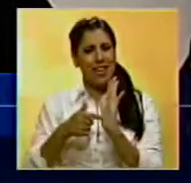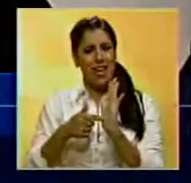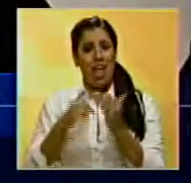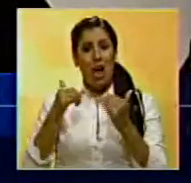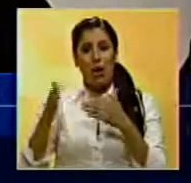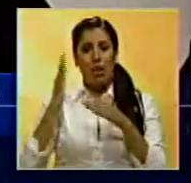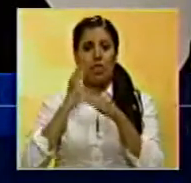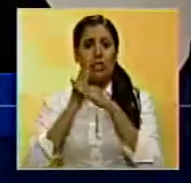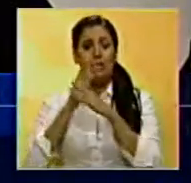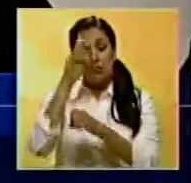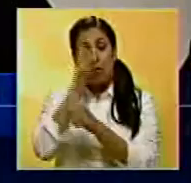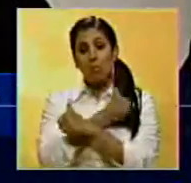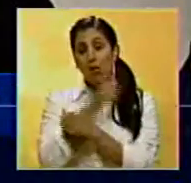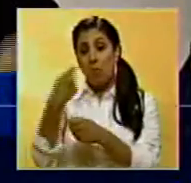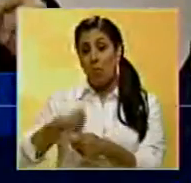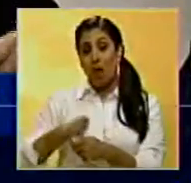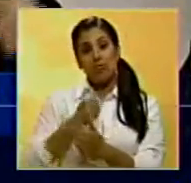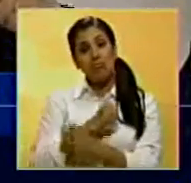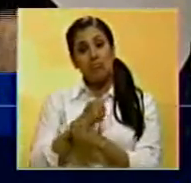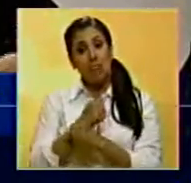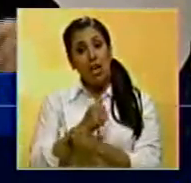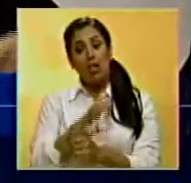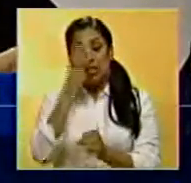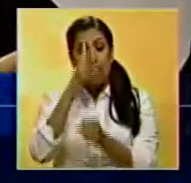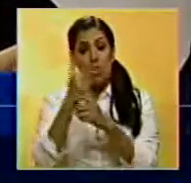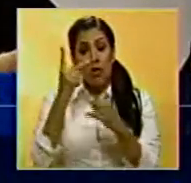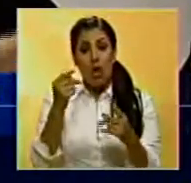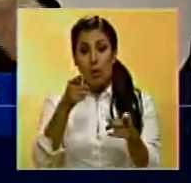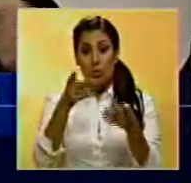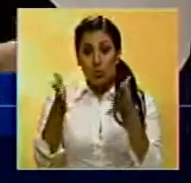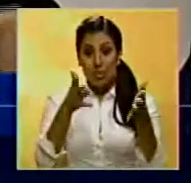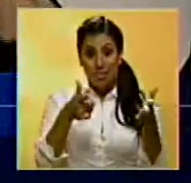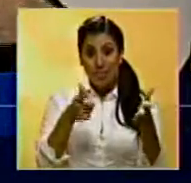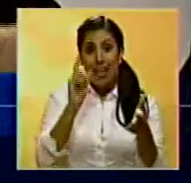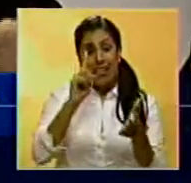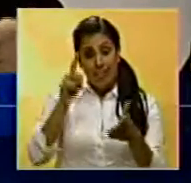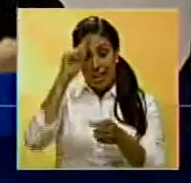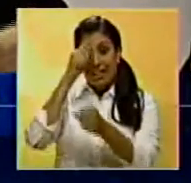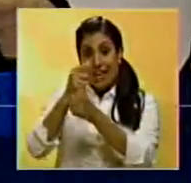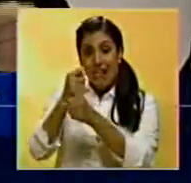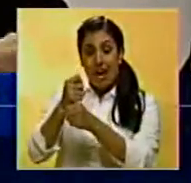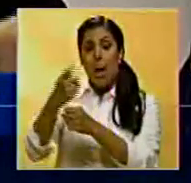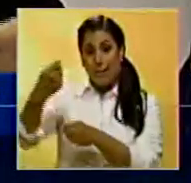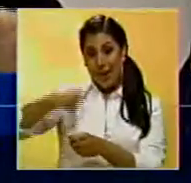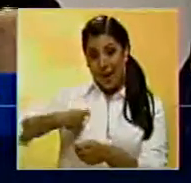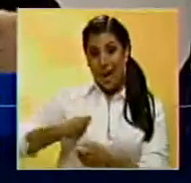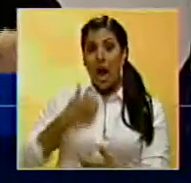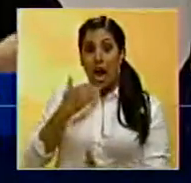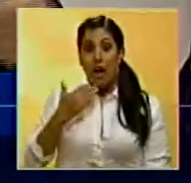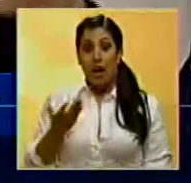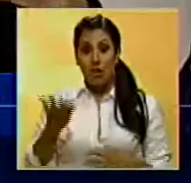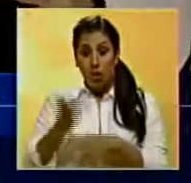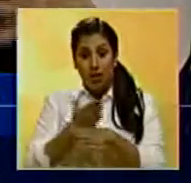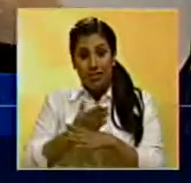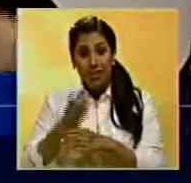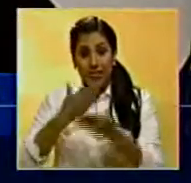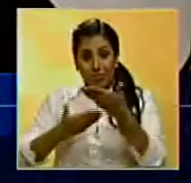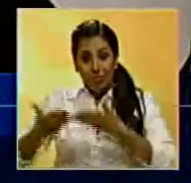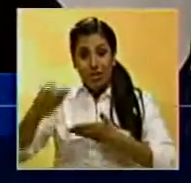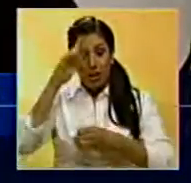se paralicen los trabajadores. Si usted está prestando un servicio, usted no trabaja para recibir una